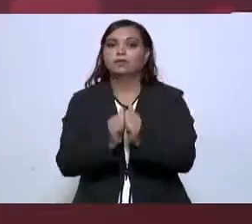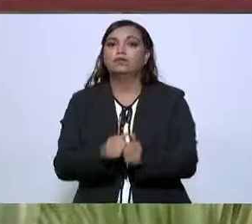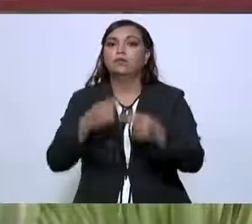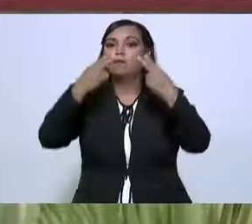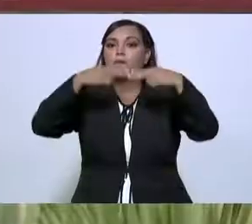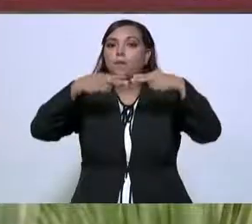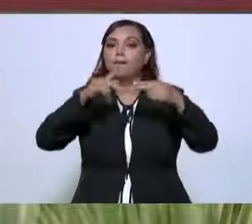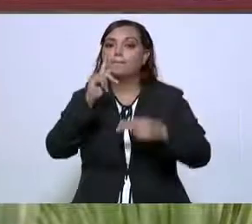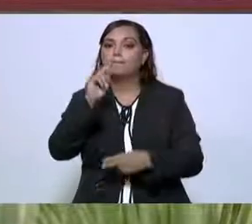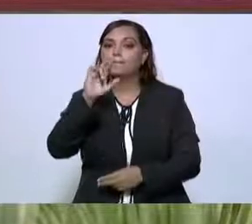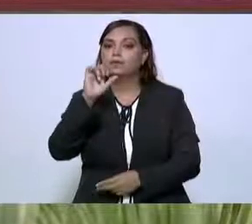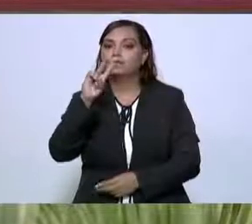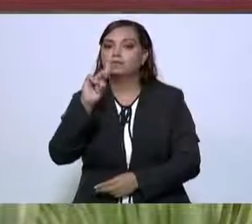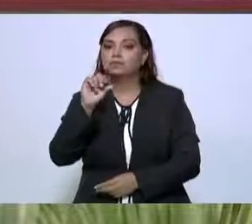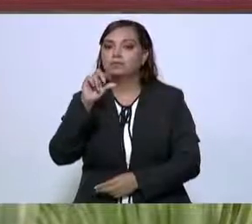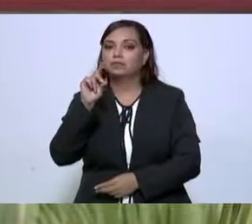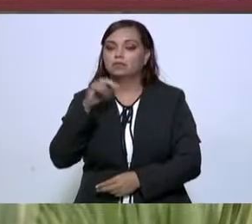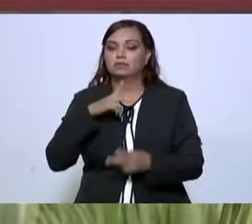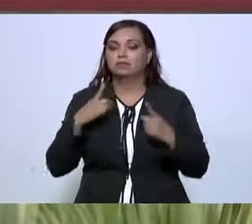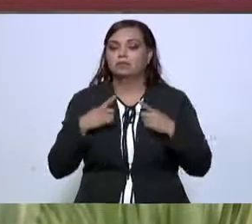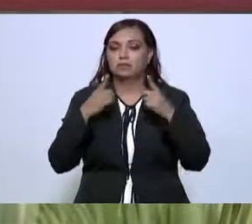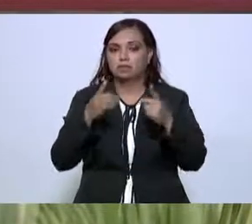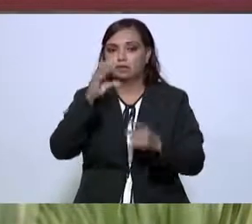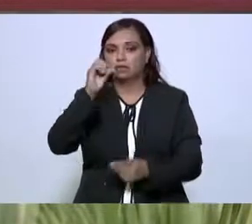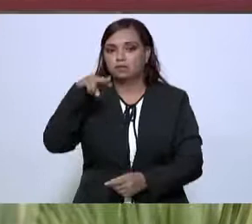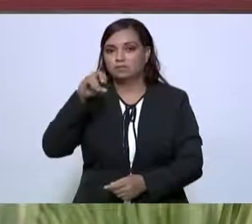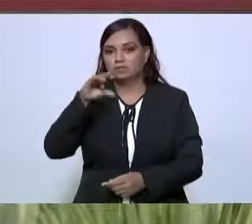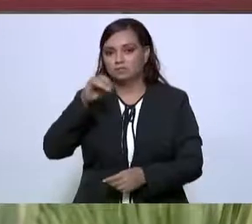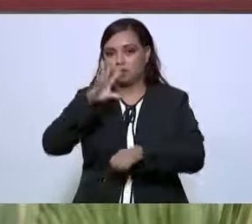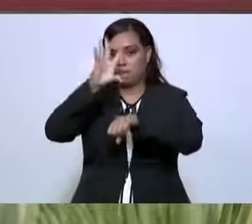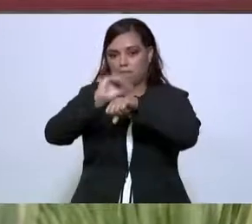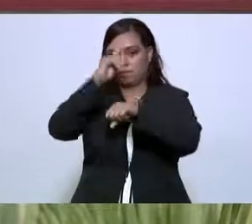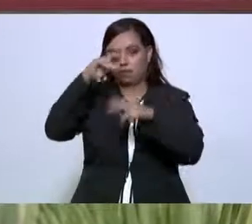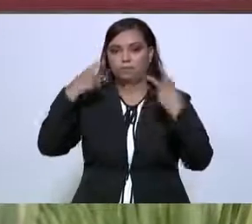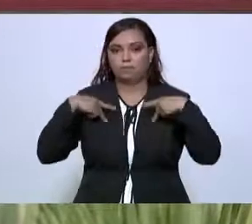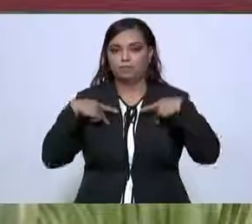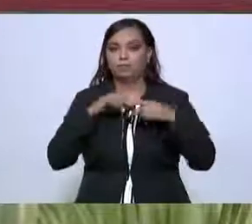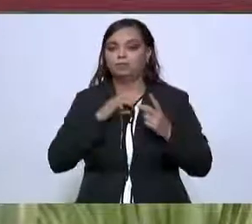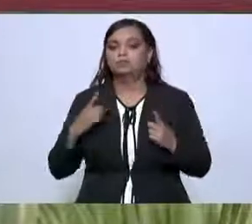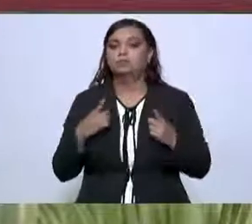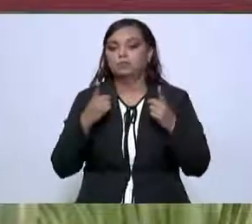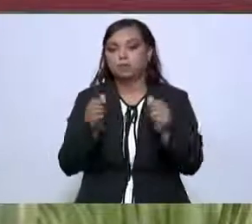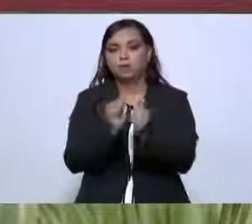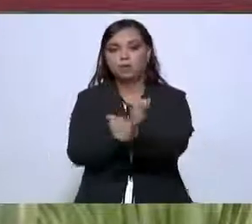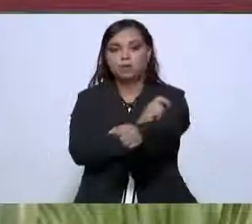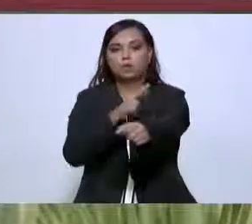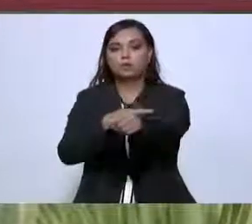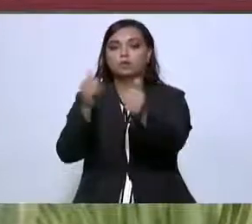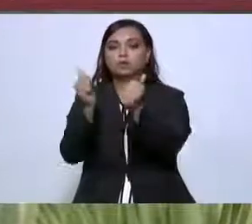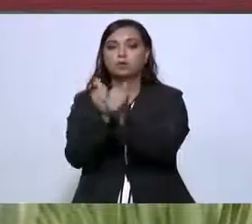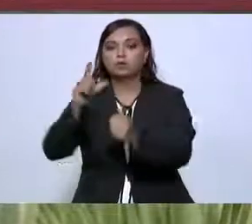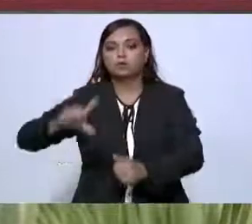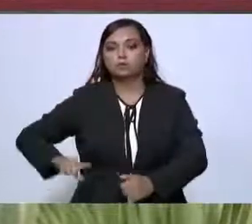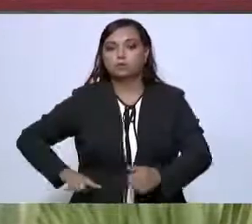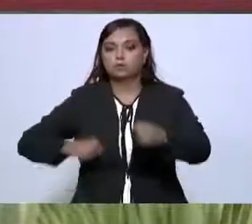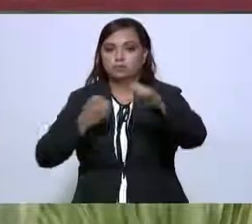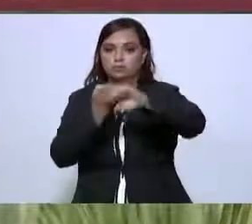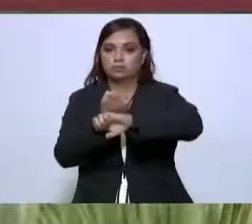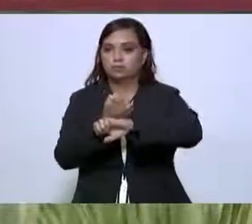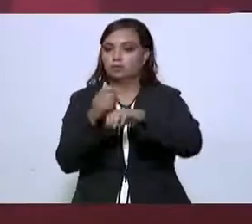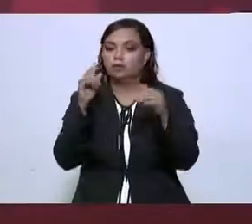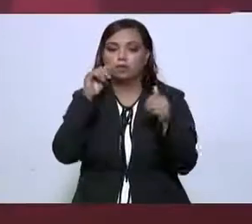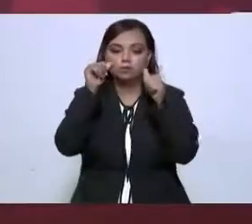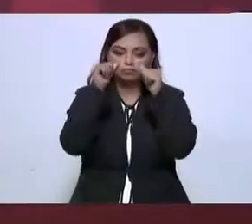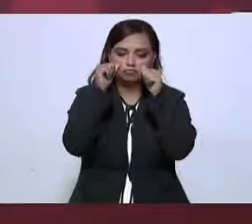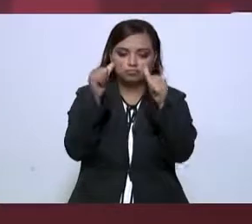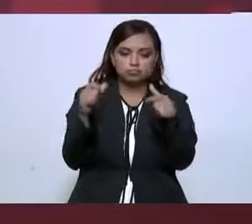privada. Se le va a dar la concesión a esas personas, en coordinación con el gobierno del Estado, vamos a estar